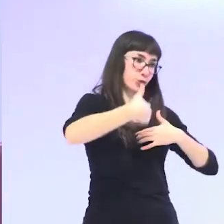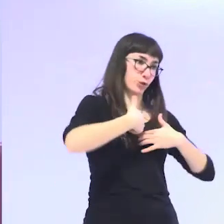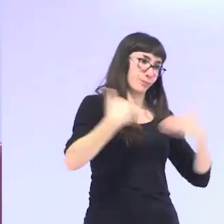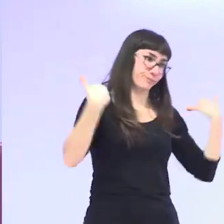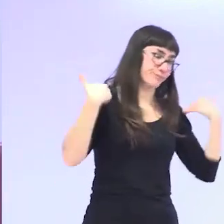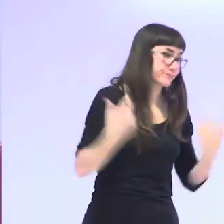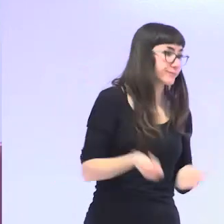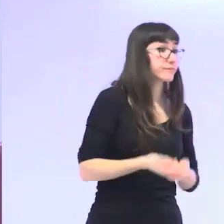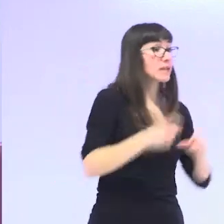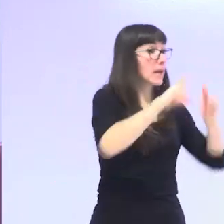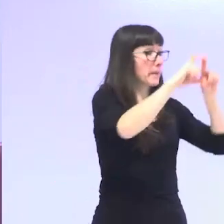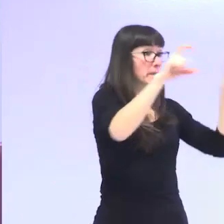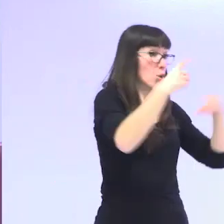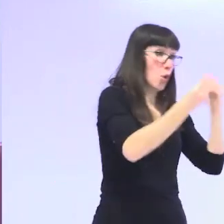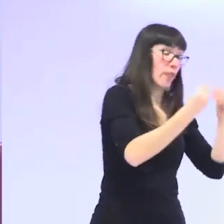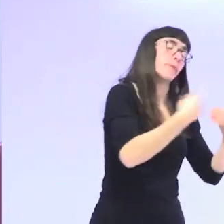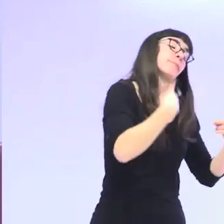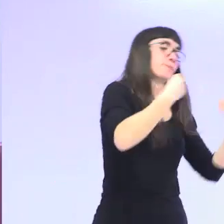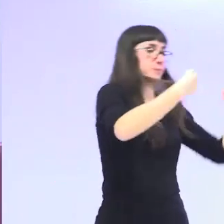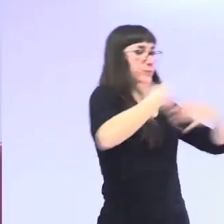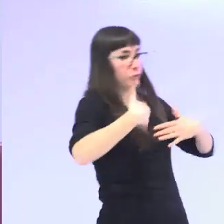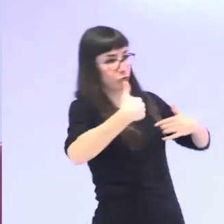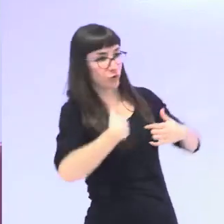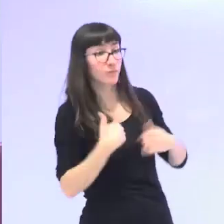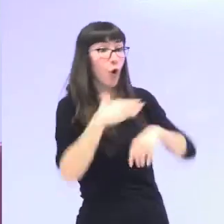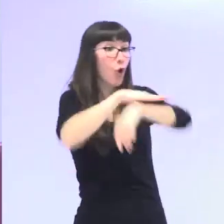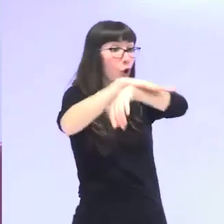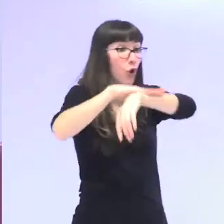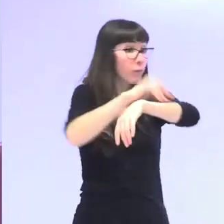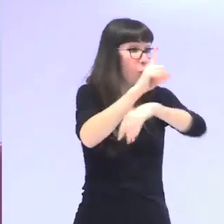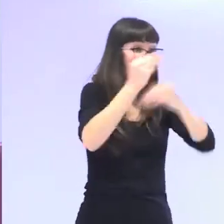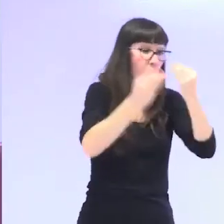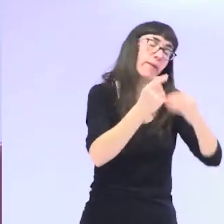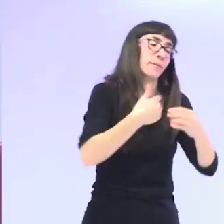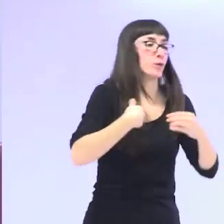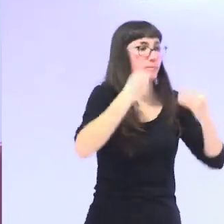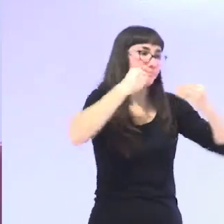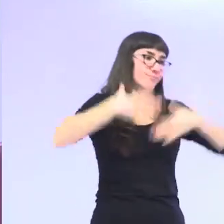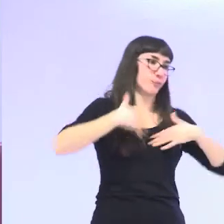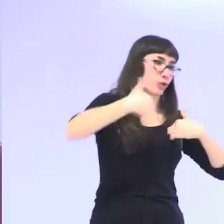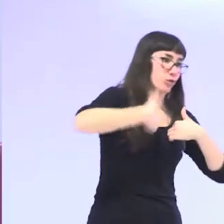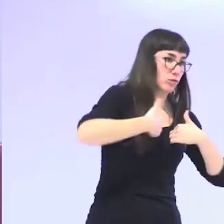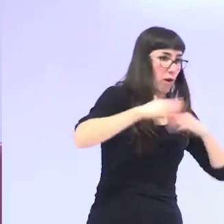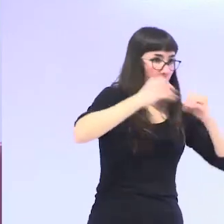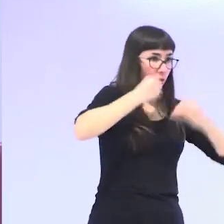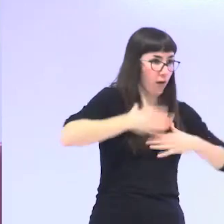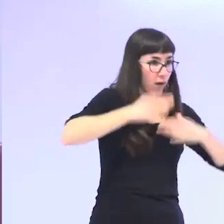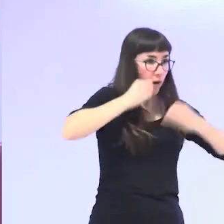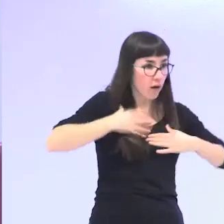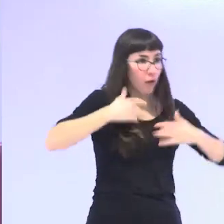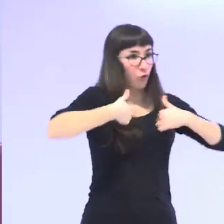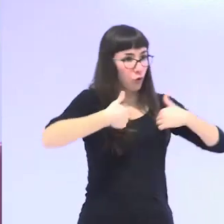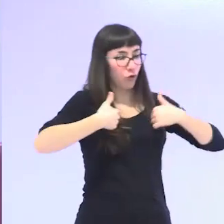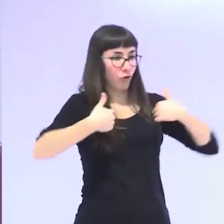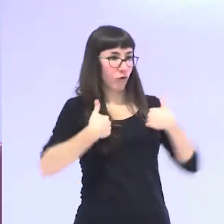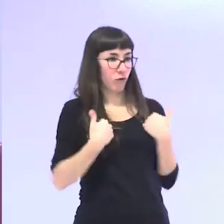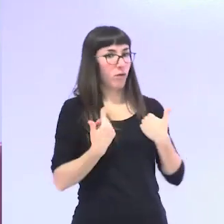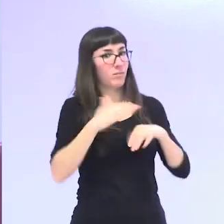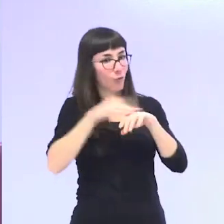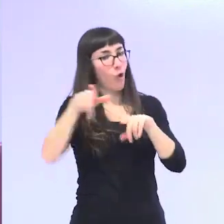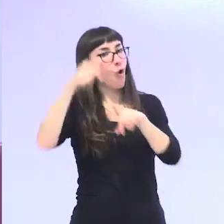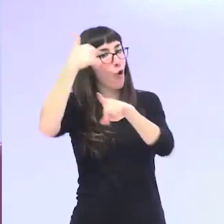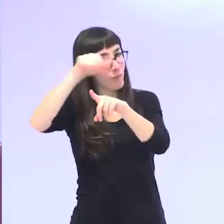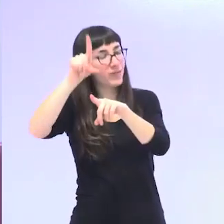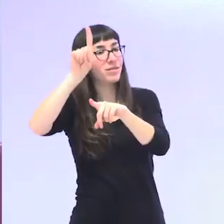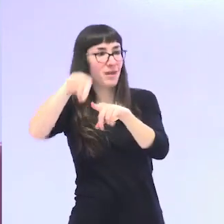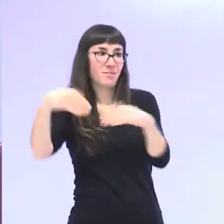las empresas privadas y las parejas hombres que no han entendido todavía a fecha de hoy que cuidar es algo que va con ellos por lo